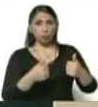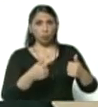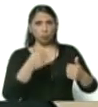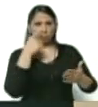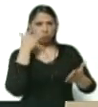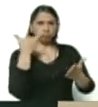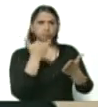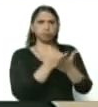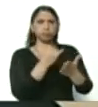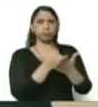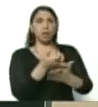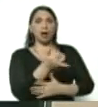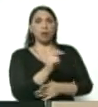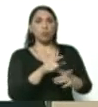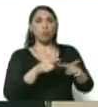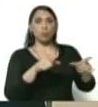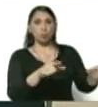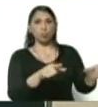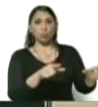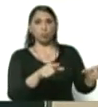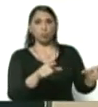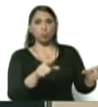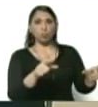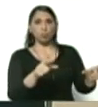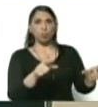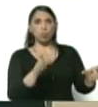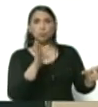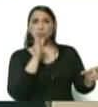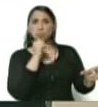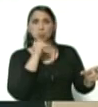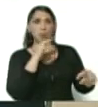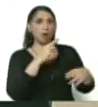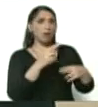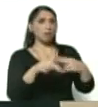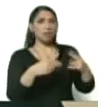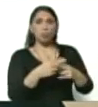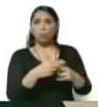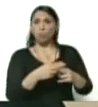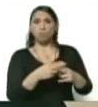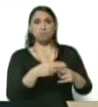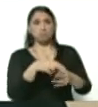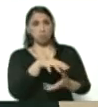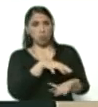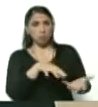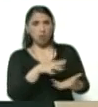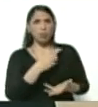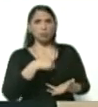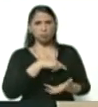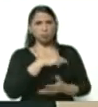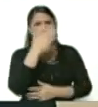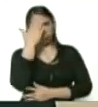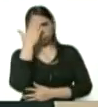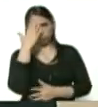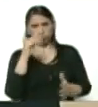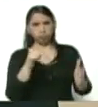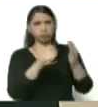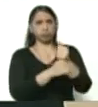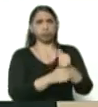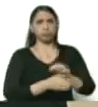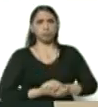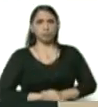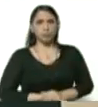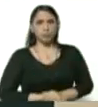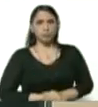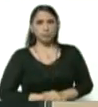que hay zonas que ya no corren ningún tipo de riesgo y que ya hemos determinado la definitiva